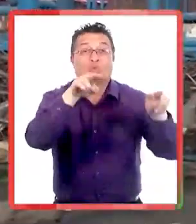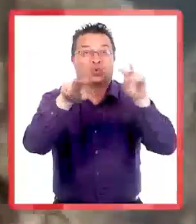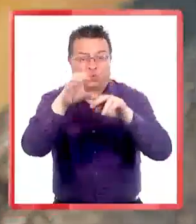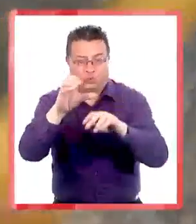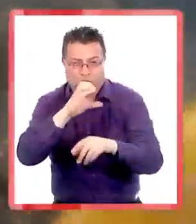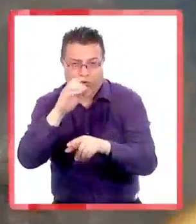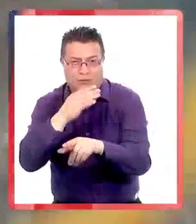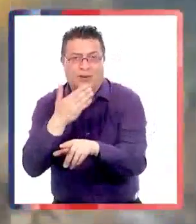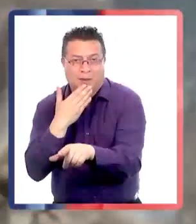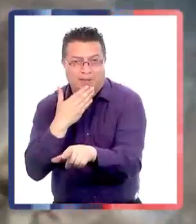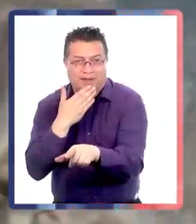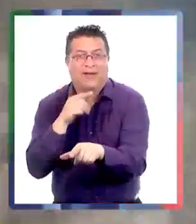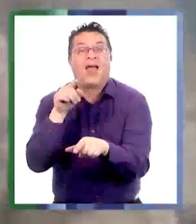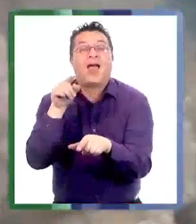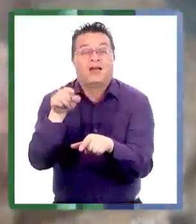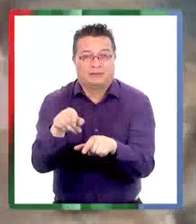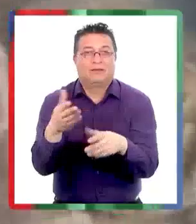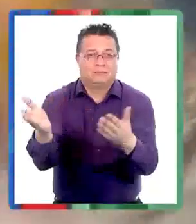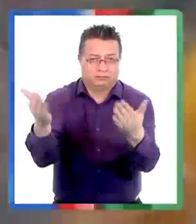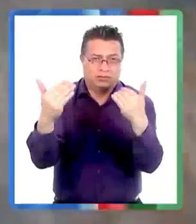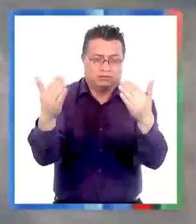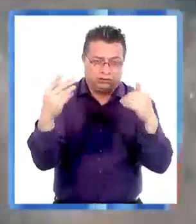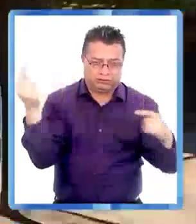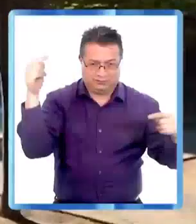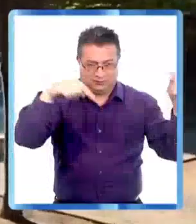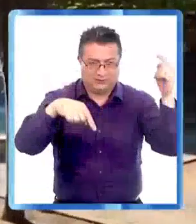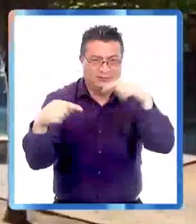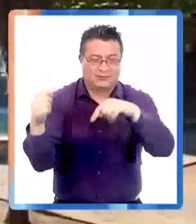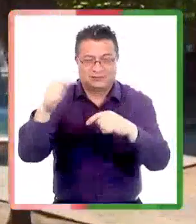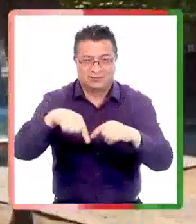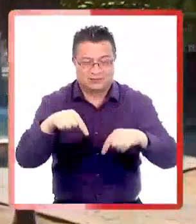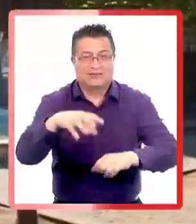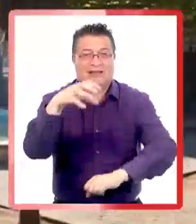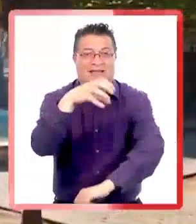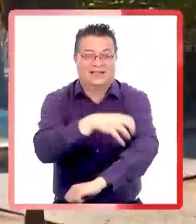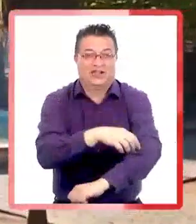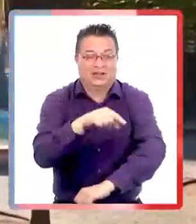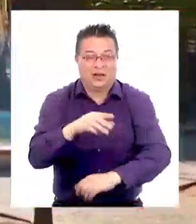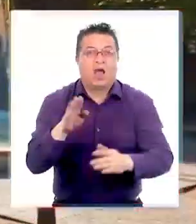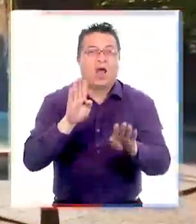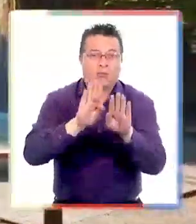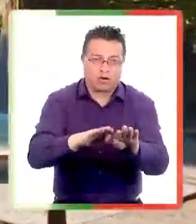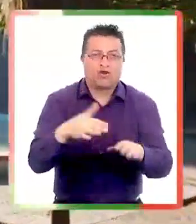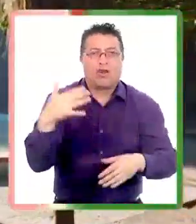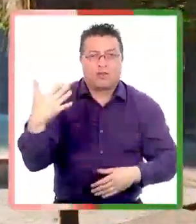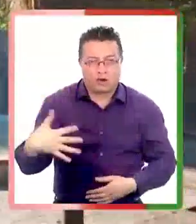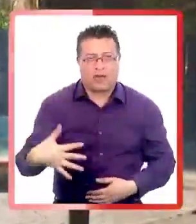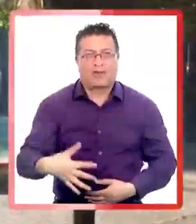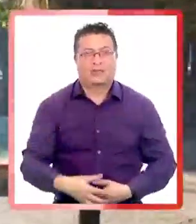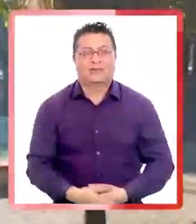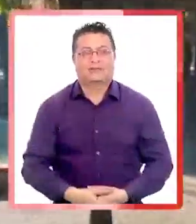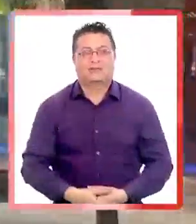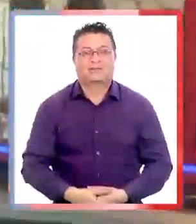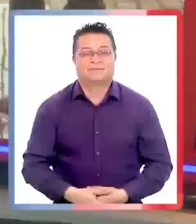El llamado entonces es a disfrutar del turismo regional en momentos que el apoyo es fundamental